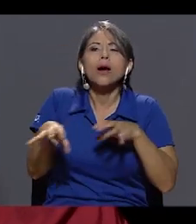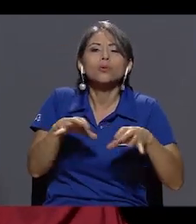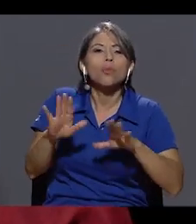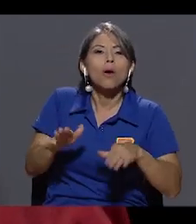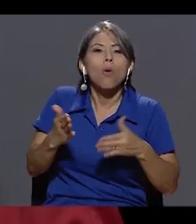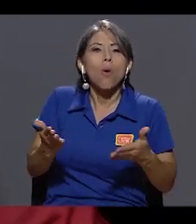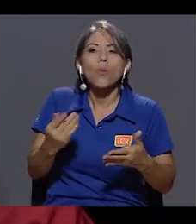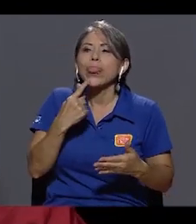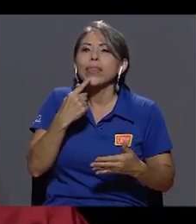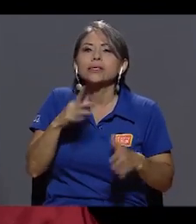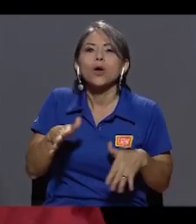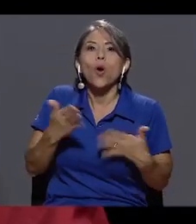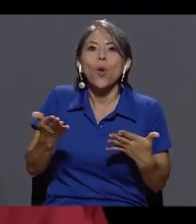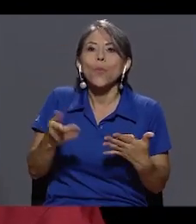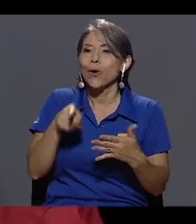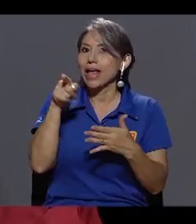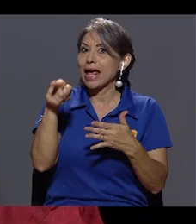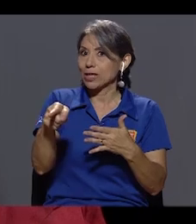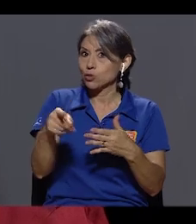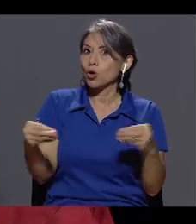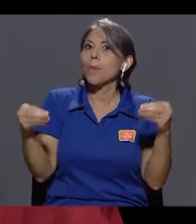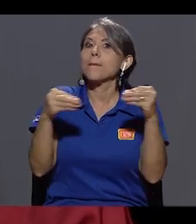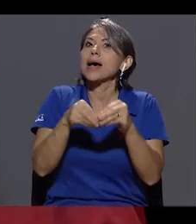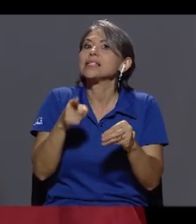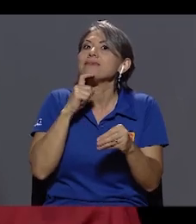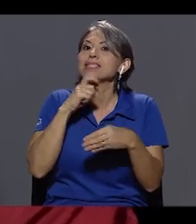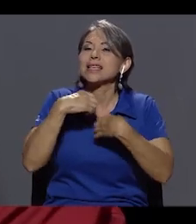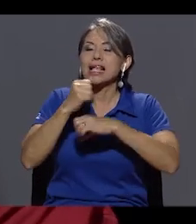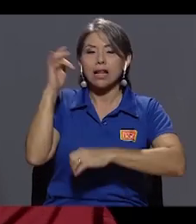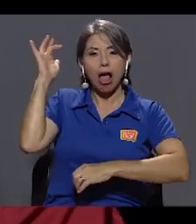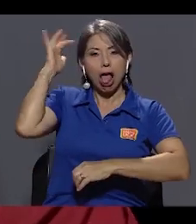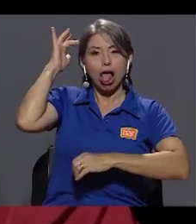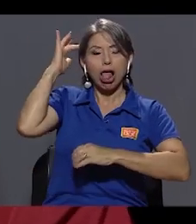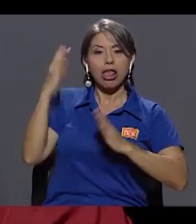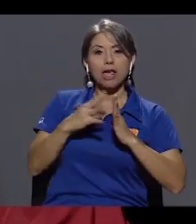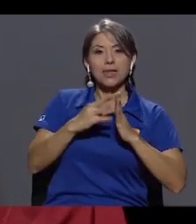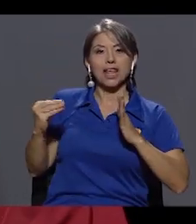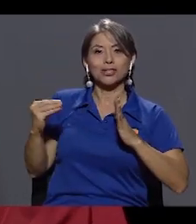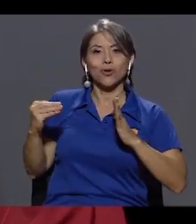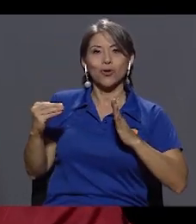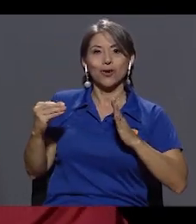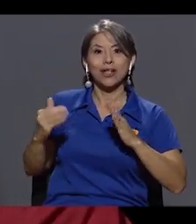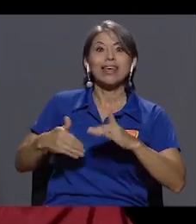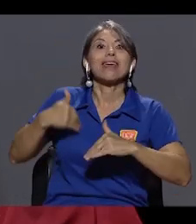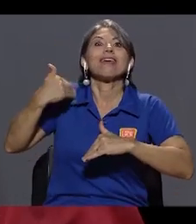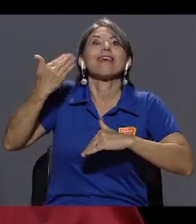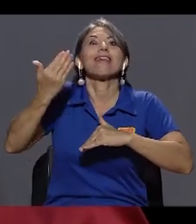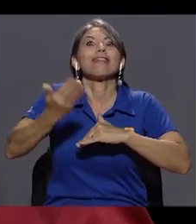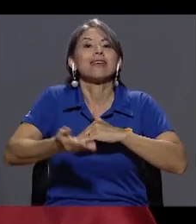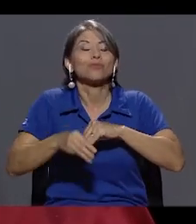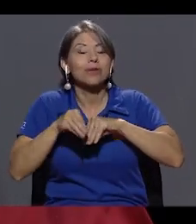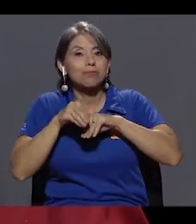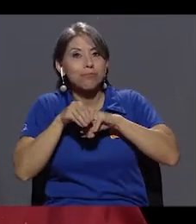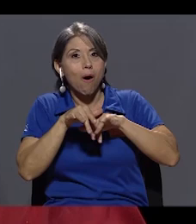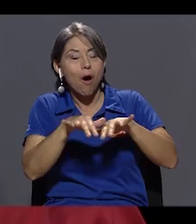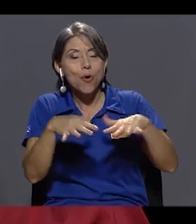actuás, qué decís. Entonces, esa es la parte más difícil de una imitación. Y traspasarla ya al imitado, es ahí donde vamos a,